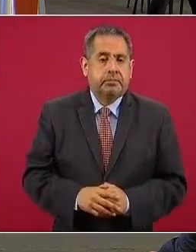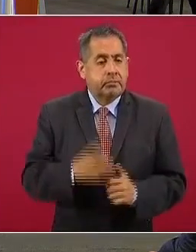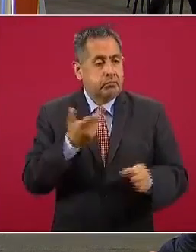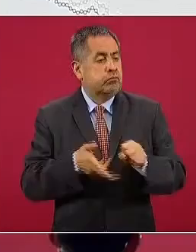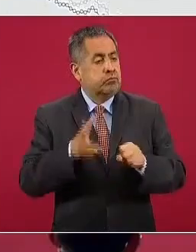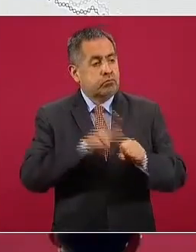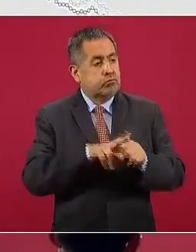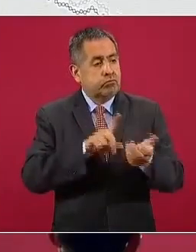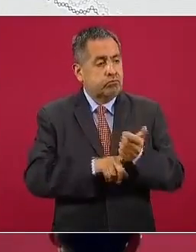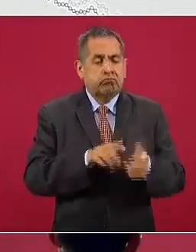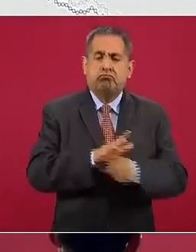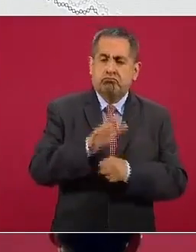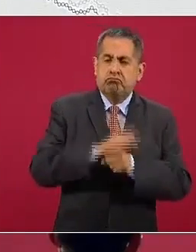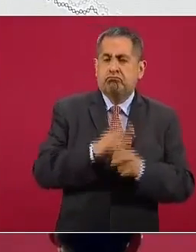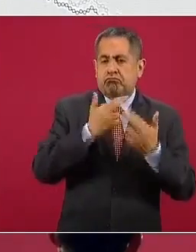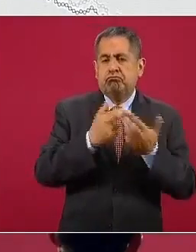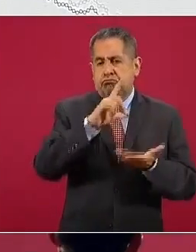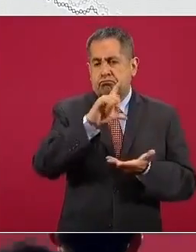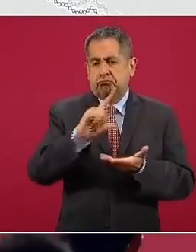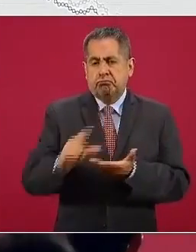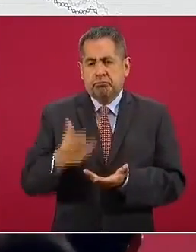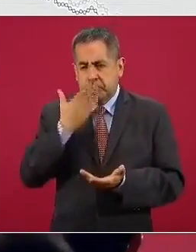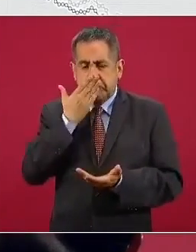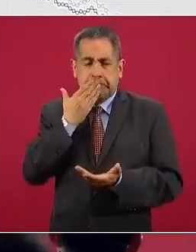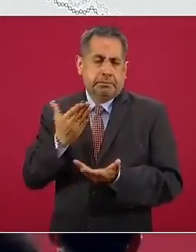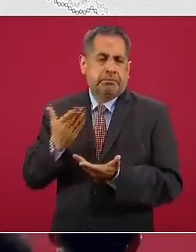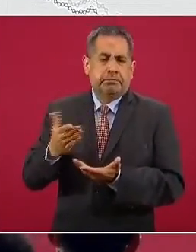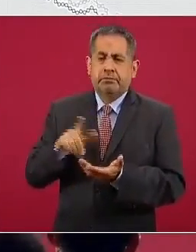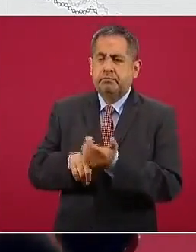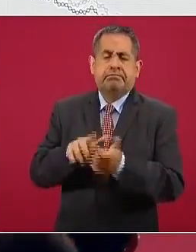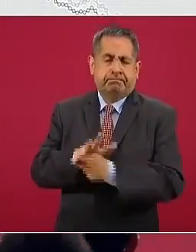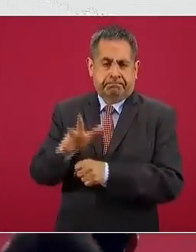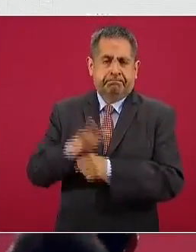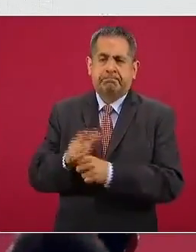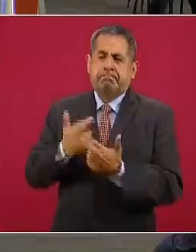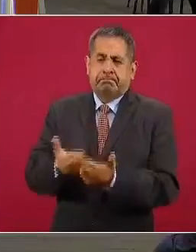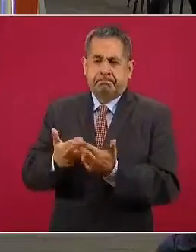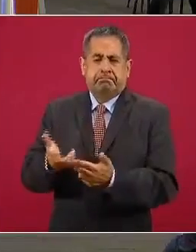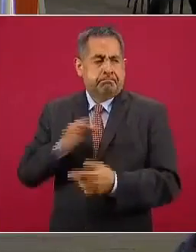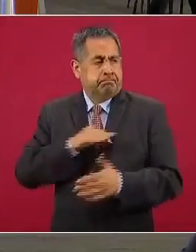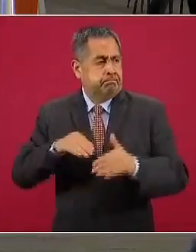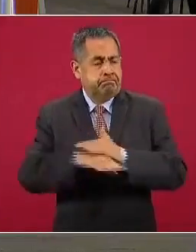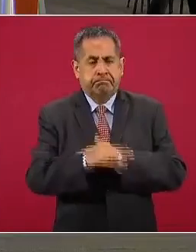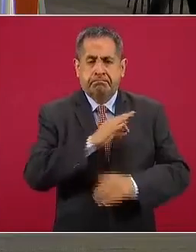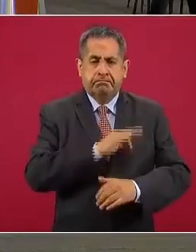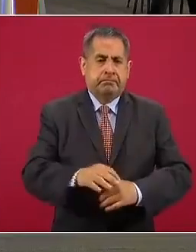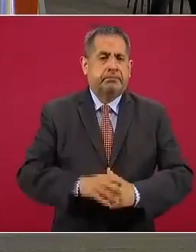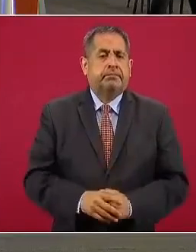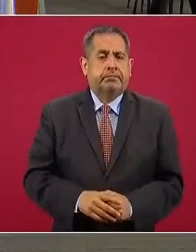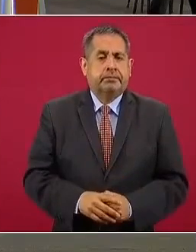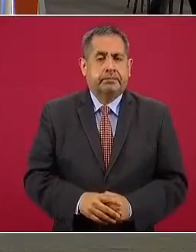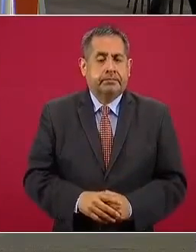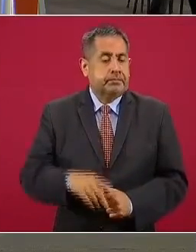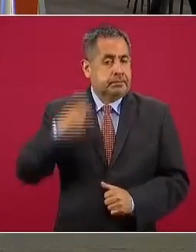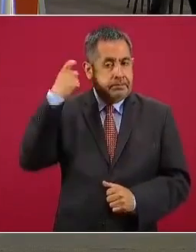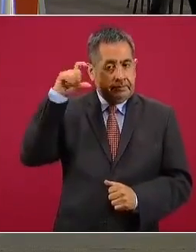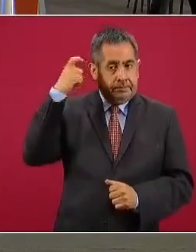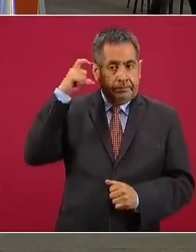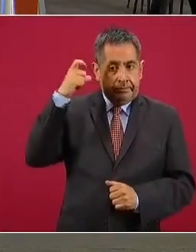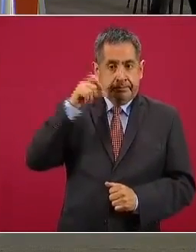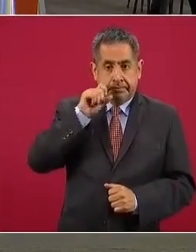ocupación hospitalaria también una fase clara de descenso, veintiún por ciento de ocupación general. La siguiente. El Estado de Querétaro,